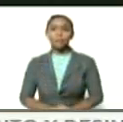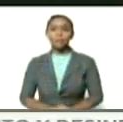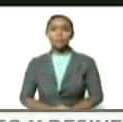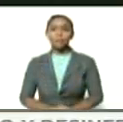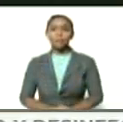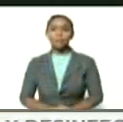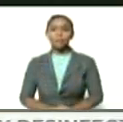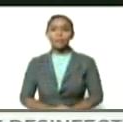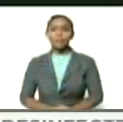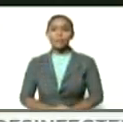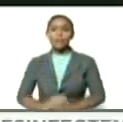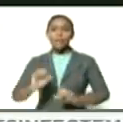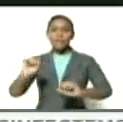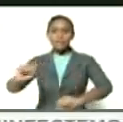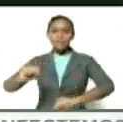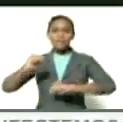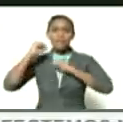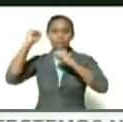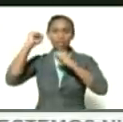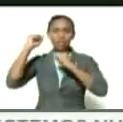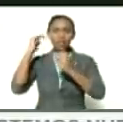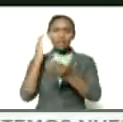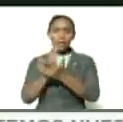victory forever